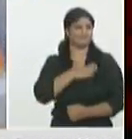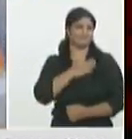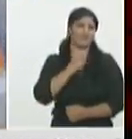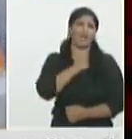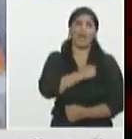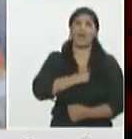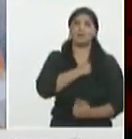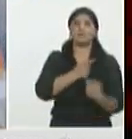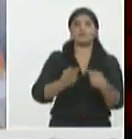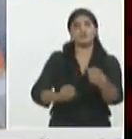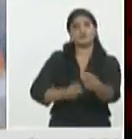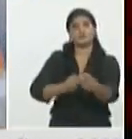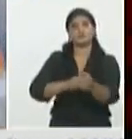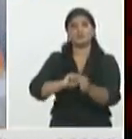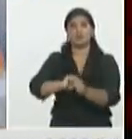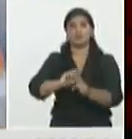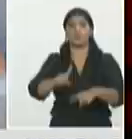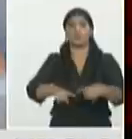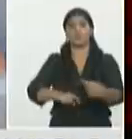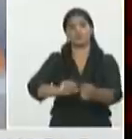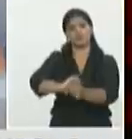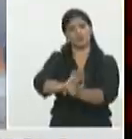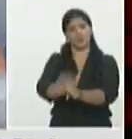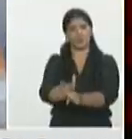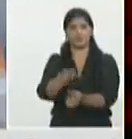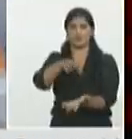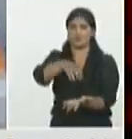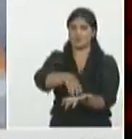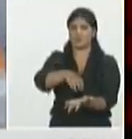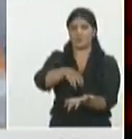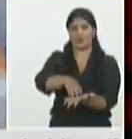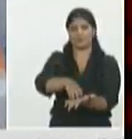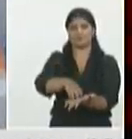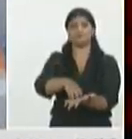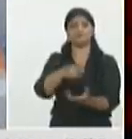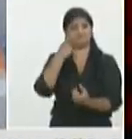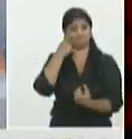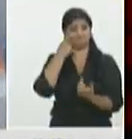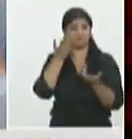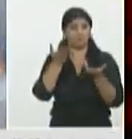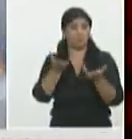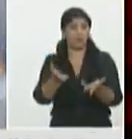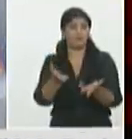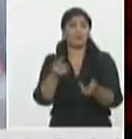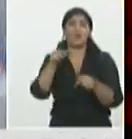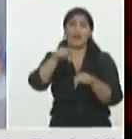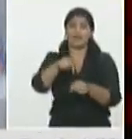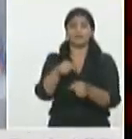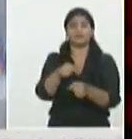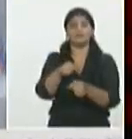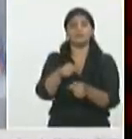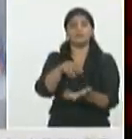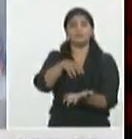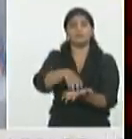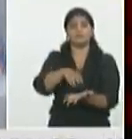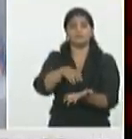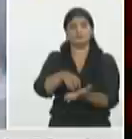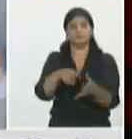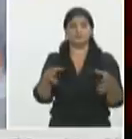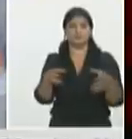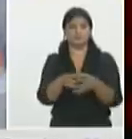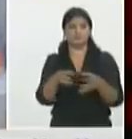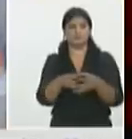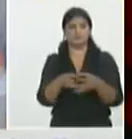la COVID-19 en esta nación suramericana ejemplo de ello es lo que sucede en el centro de diagnóstico integral